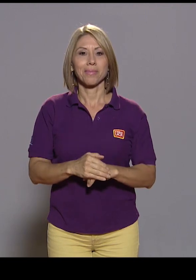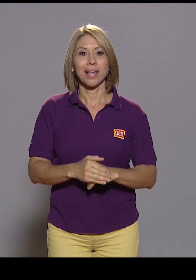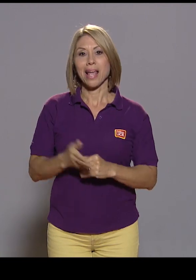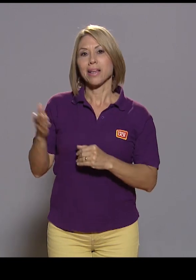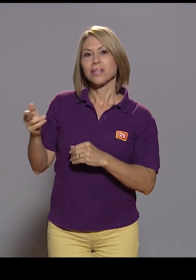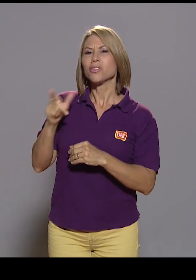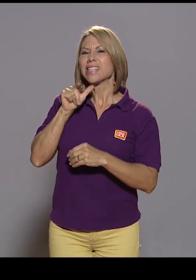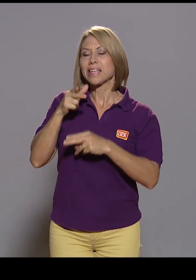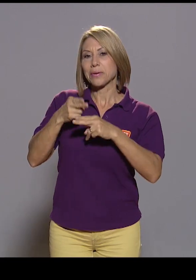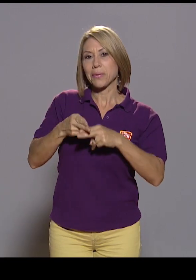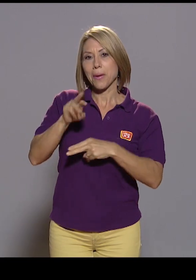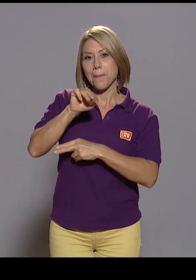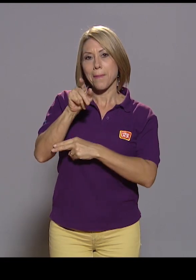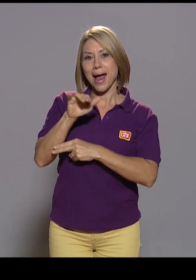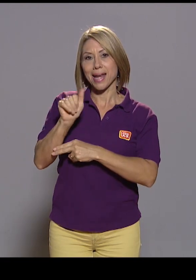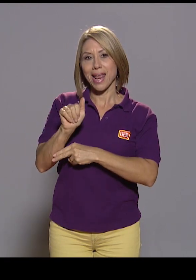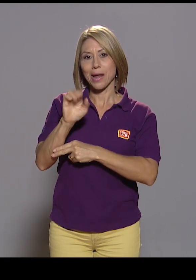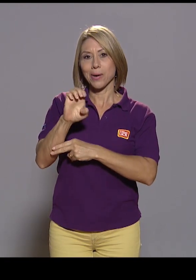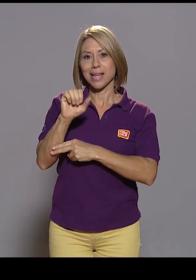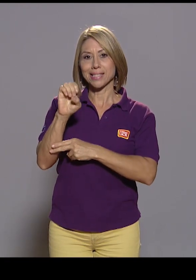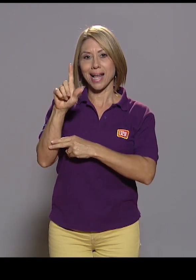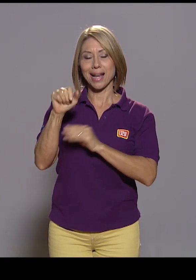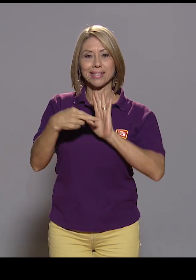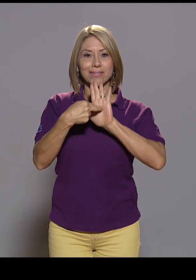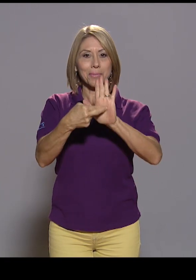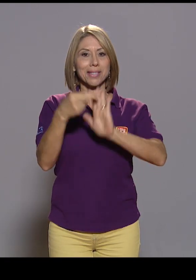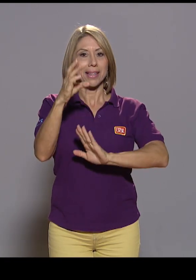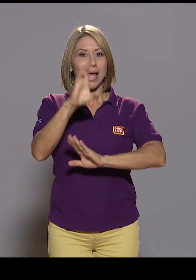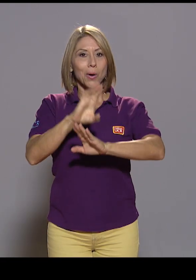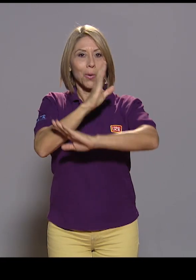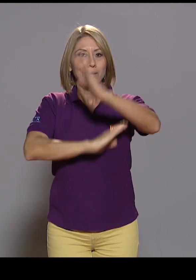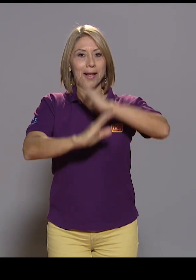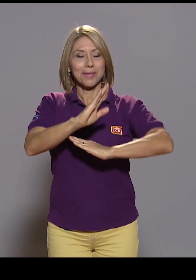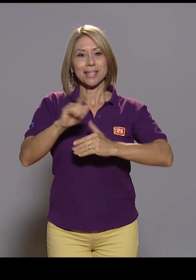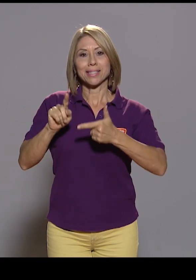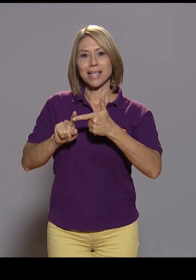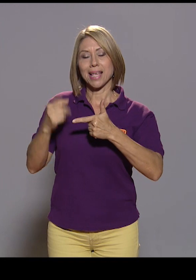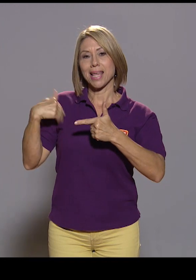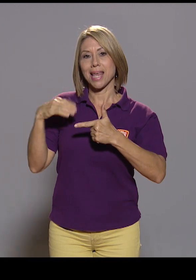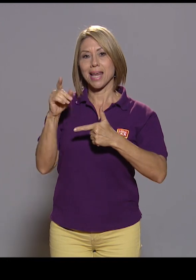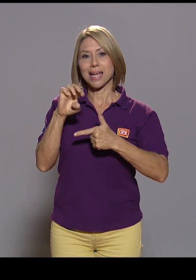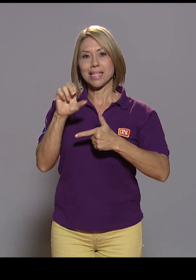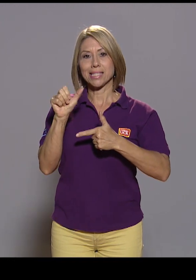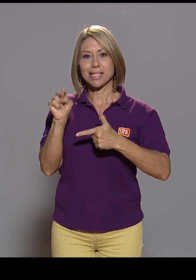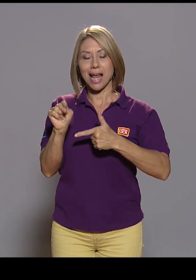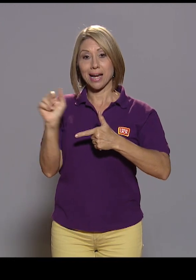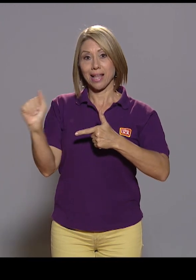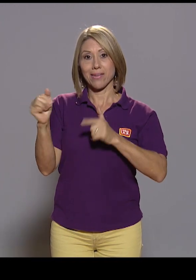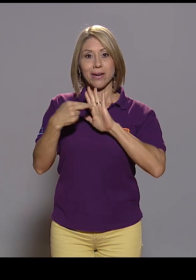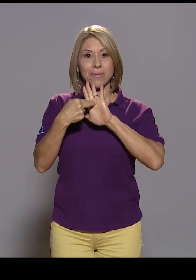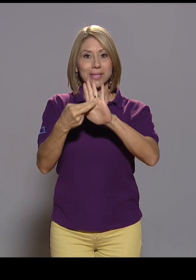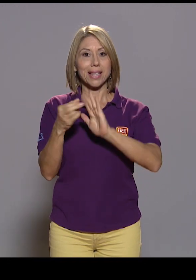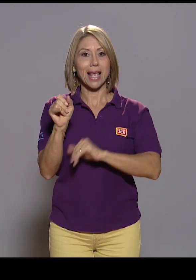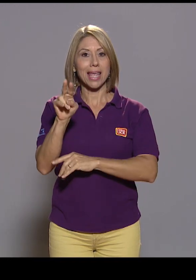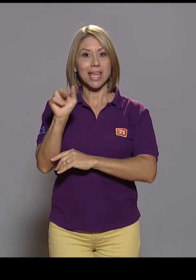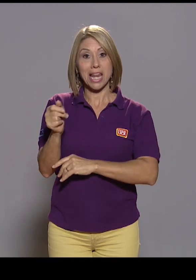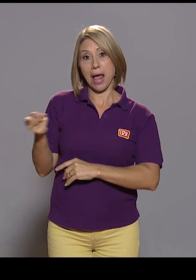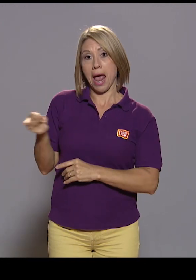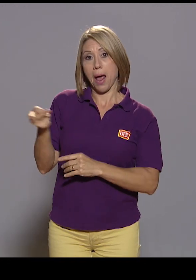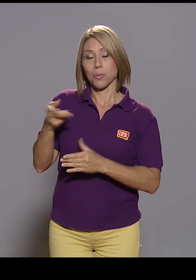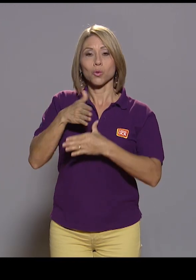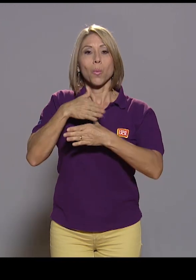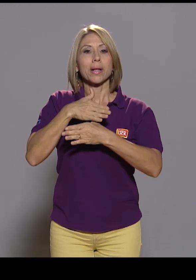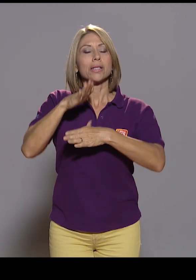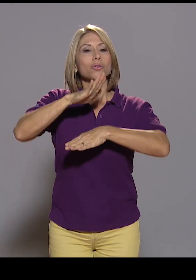Discapacidad. Se trata de María Eugenia Salas en representación de CONAPDIS y de Cristian Artavia en representación del INAH, quienes nos vienen a compartir sobre